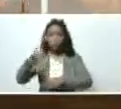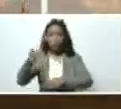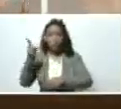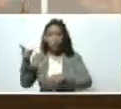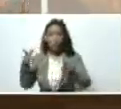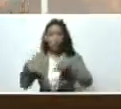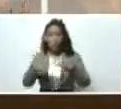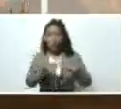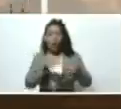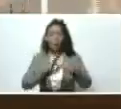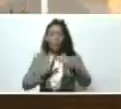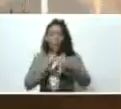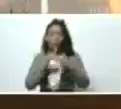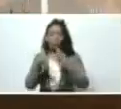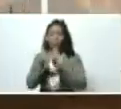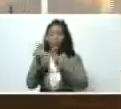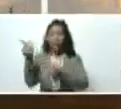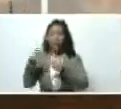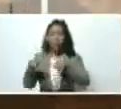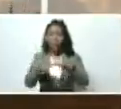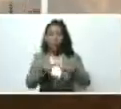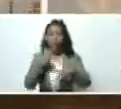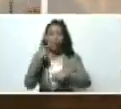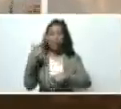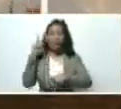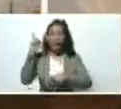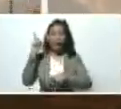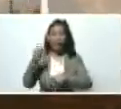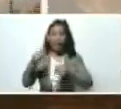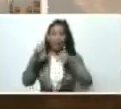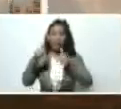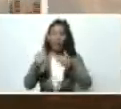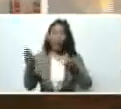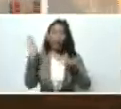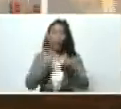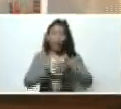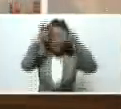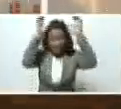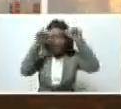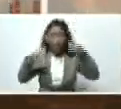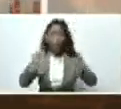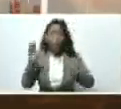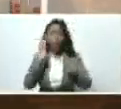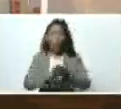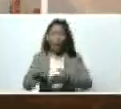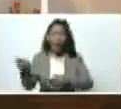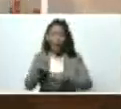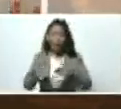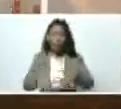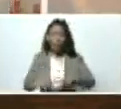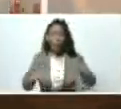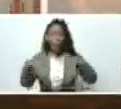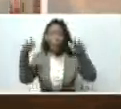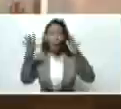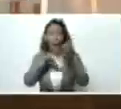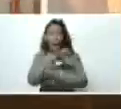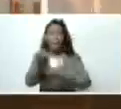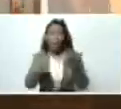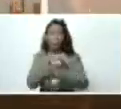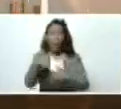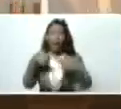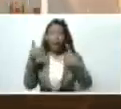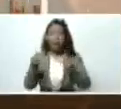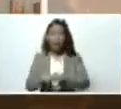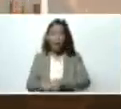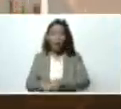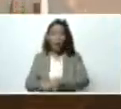que limita con esta zona, nos dice que allá está volviendo a llover, está creciendo mucho el río. Y el problema, Presidente, es que se